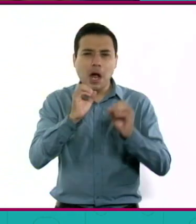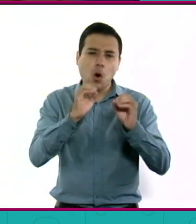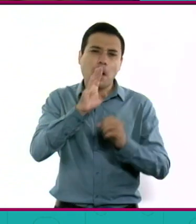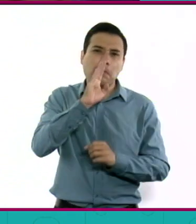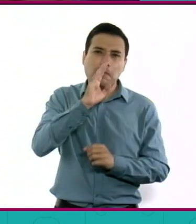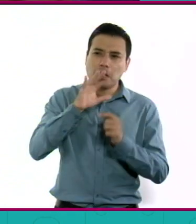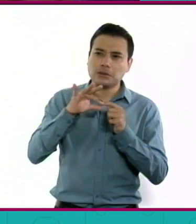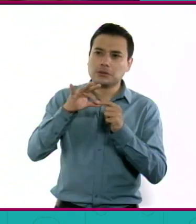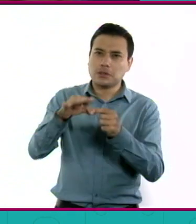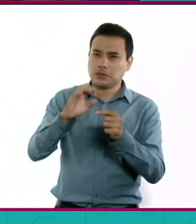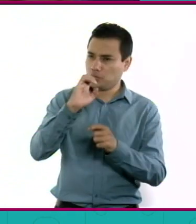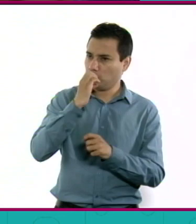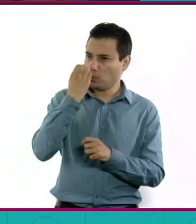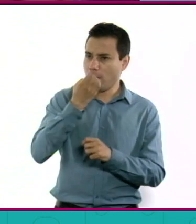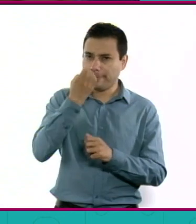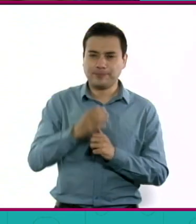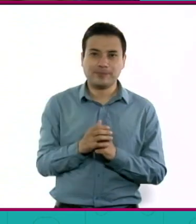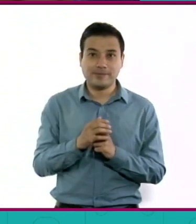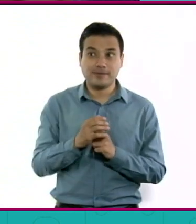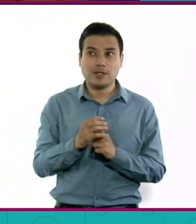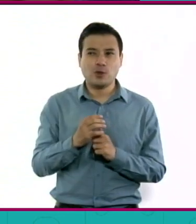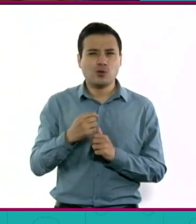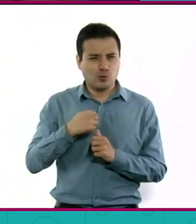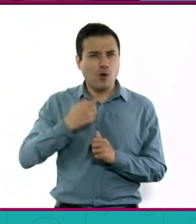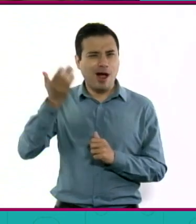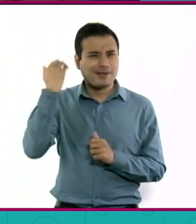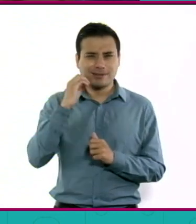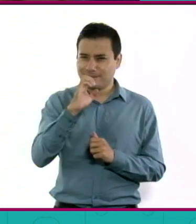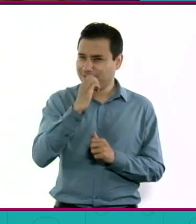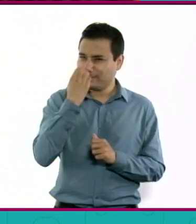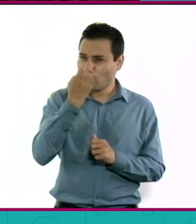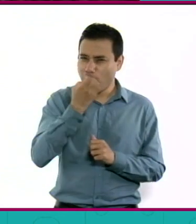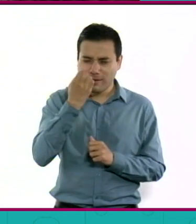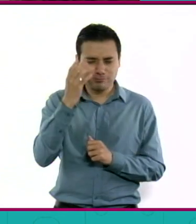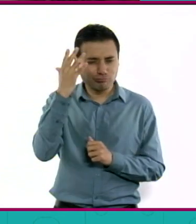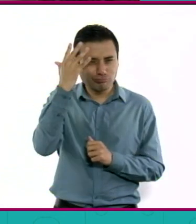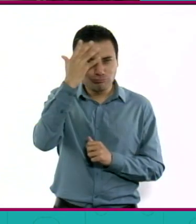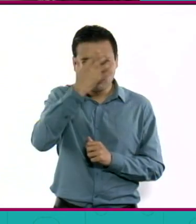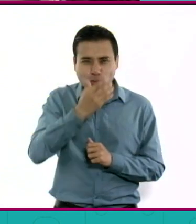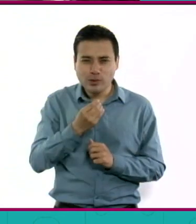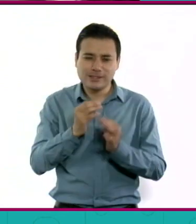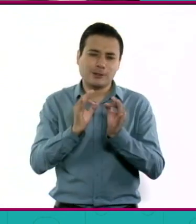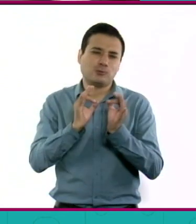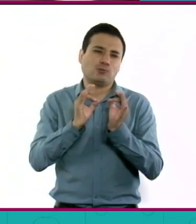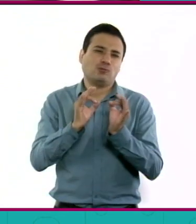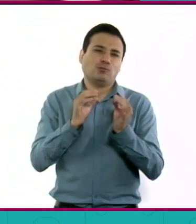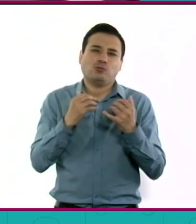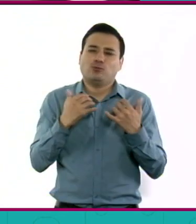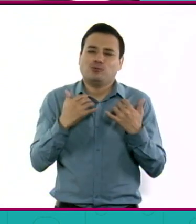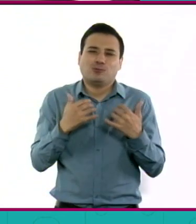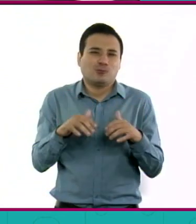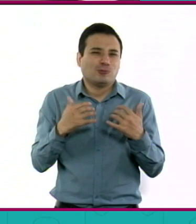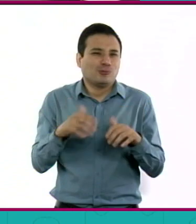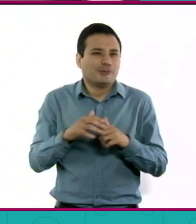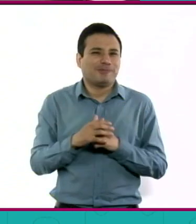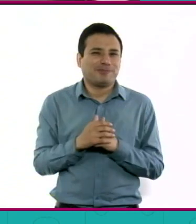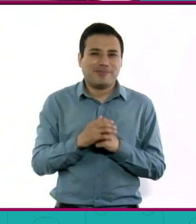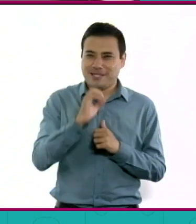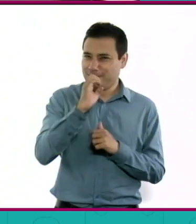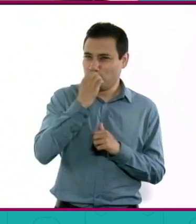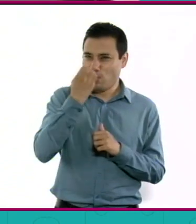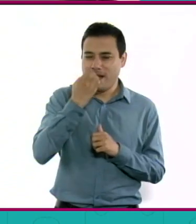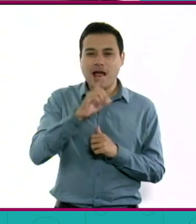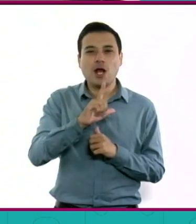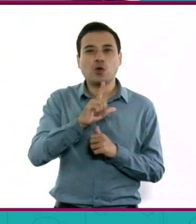tocó estar en una escuela también como esta muy bonita y muy emblemática porque era la escuela Luis